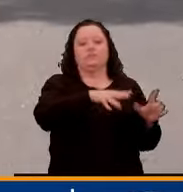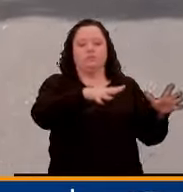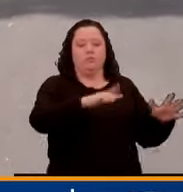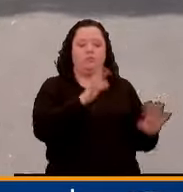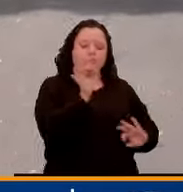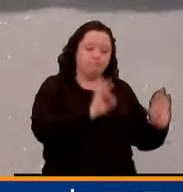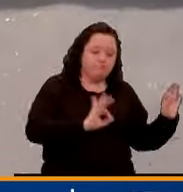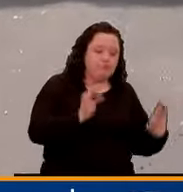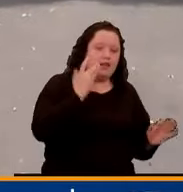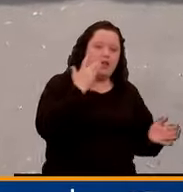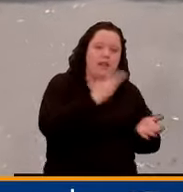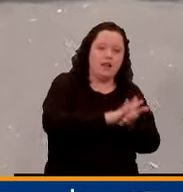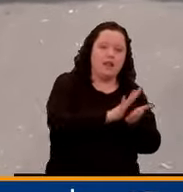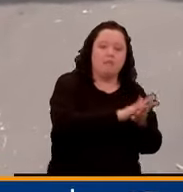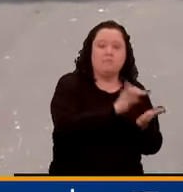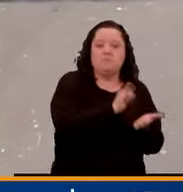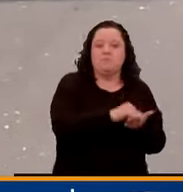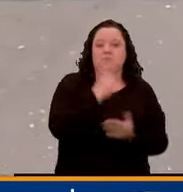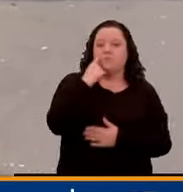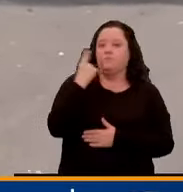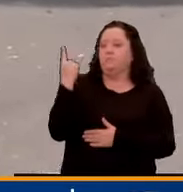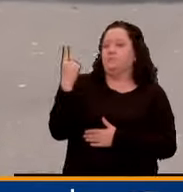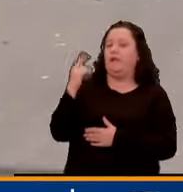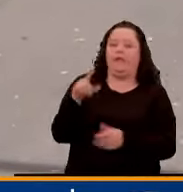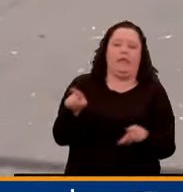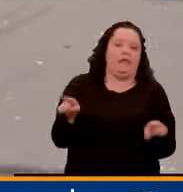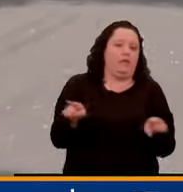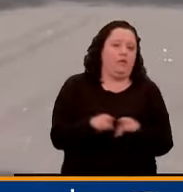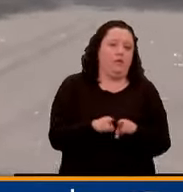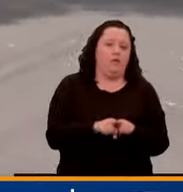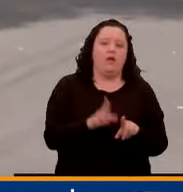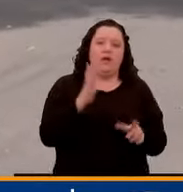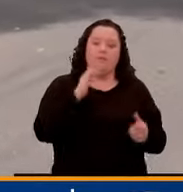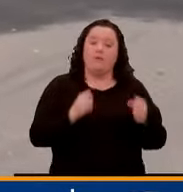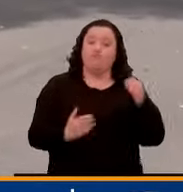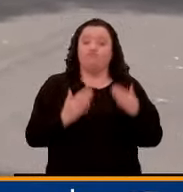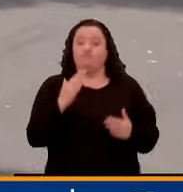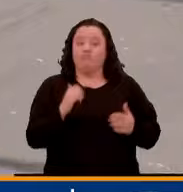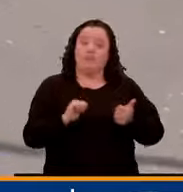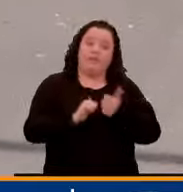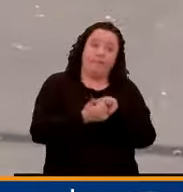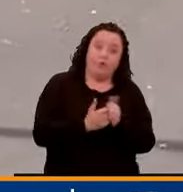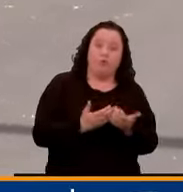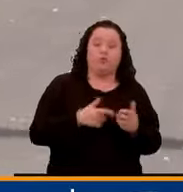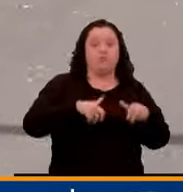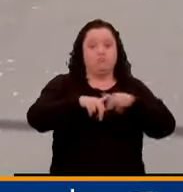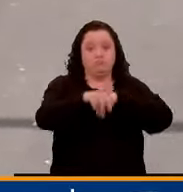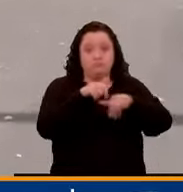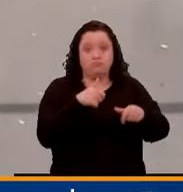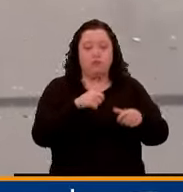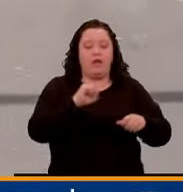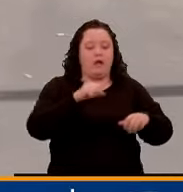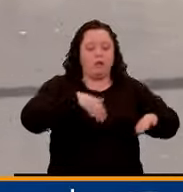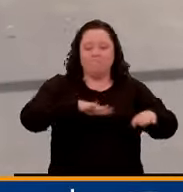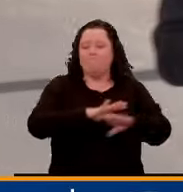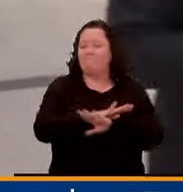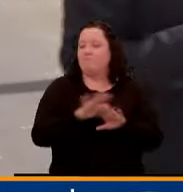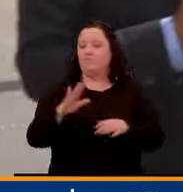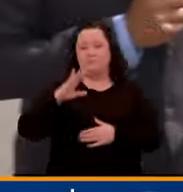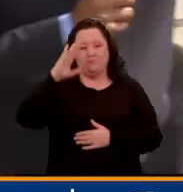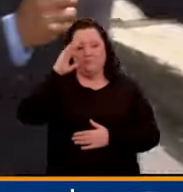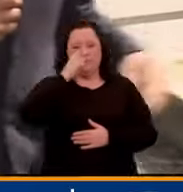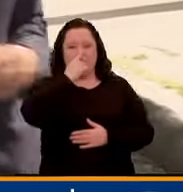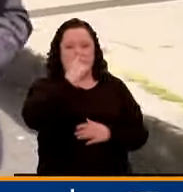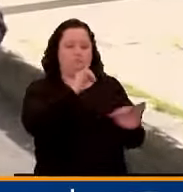de limpieza. Estará así como ustedes lo ven, cerrado para deportistas, transeúntes e incluso movilidad. Los agentes de tránsito permanecerán